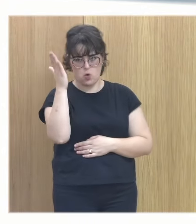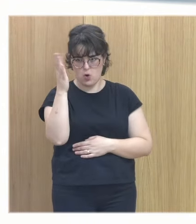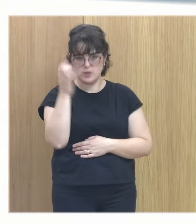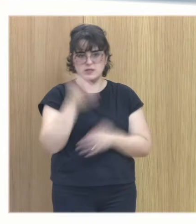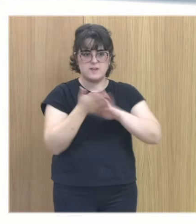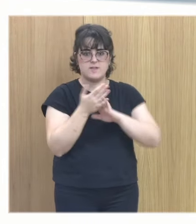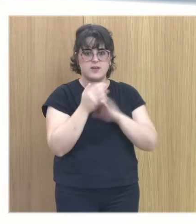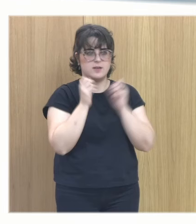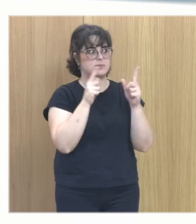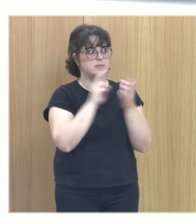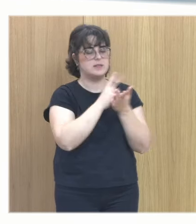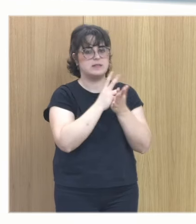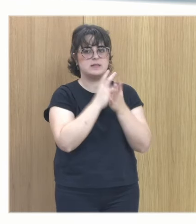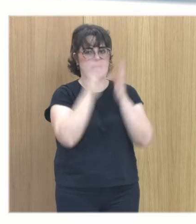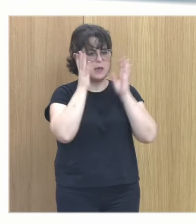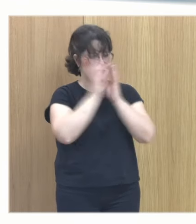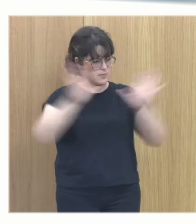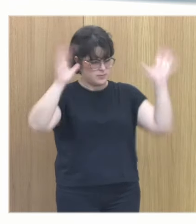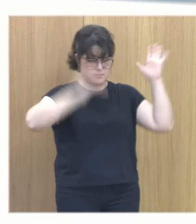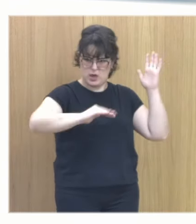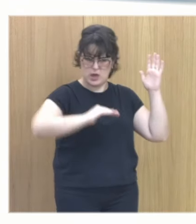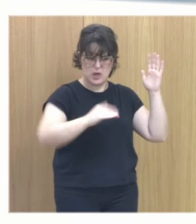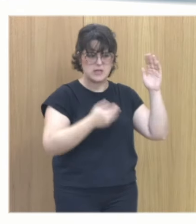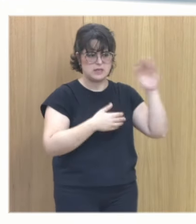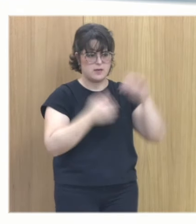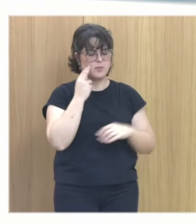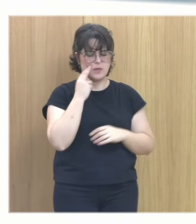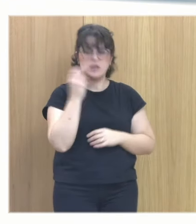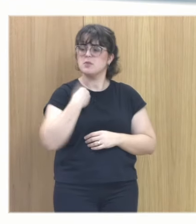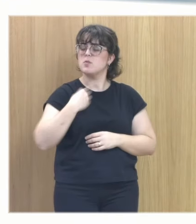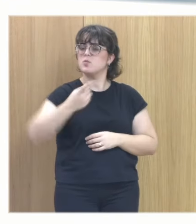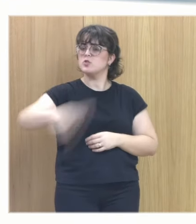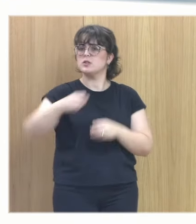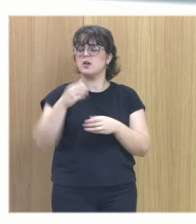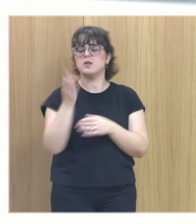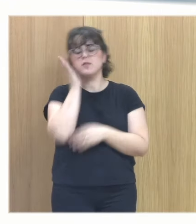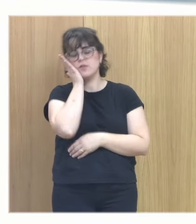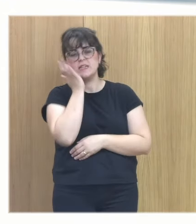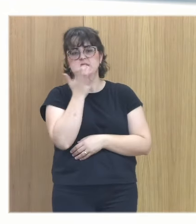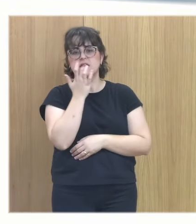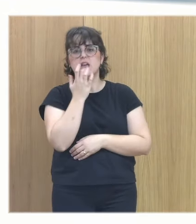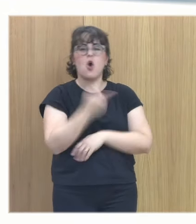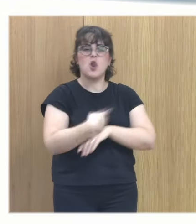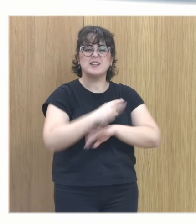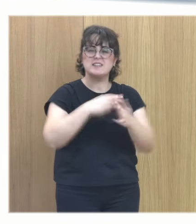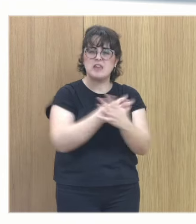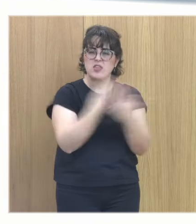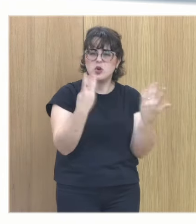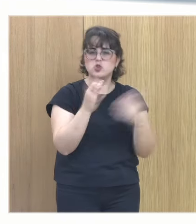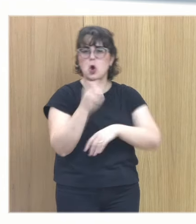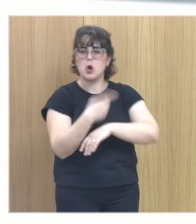insomnio y las pesadillas pero internalizar que es las personas que tenéis durmiendo 18 horas 16